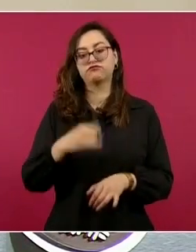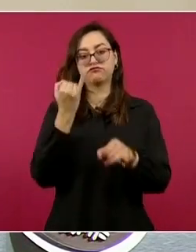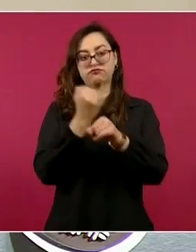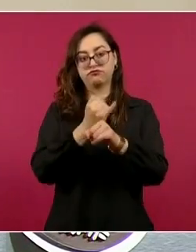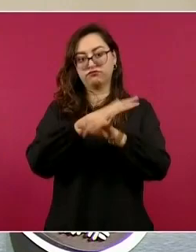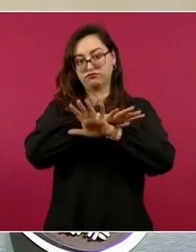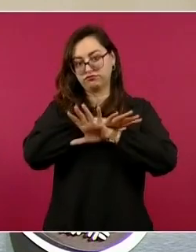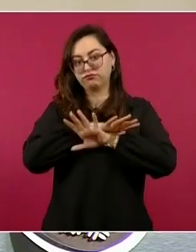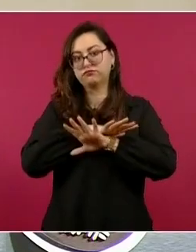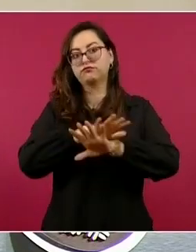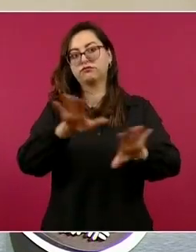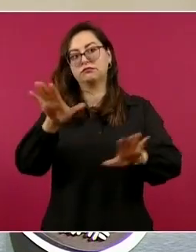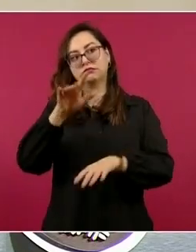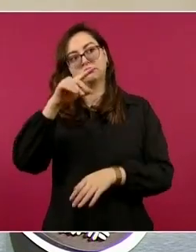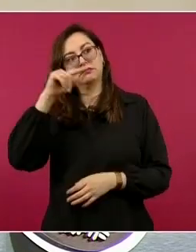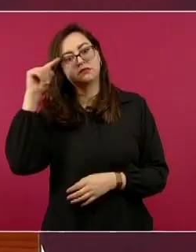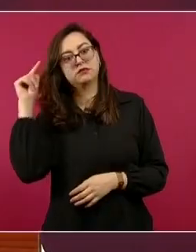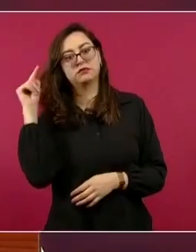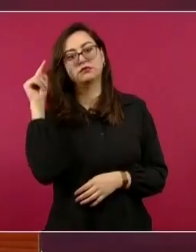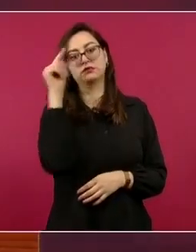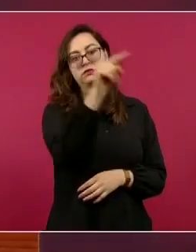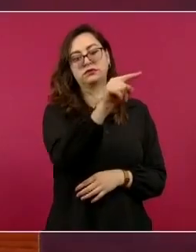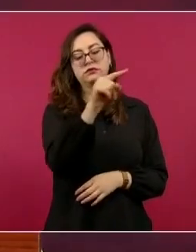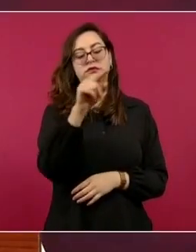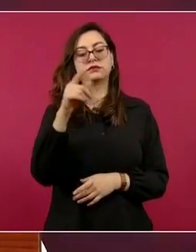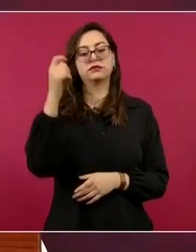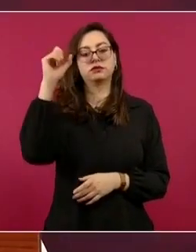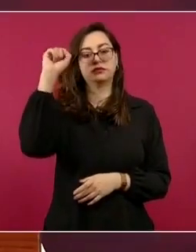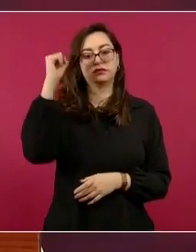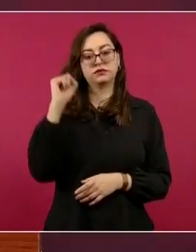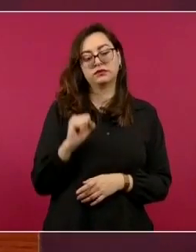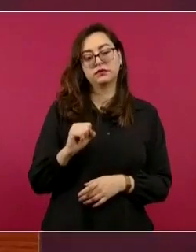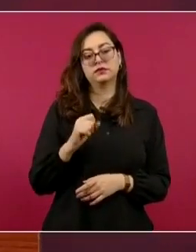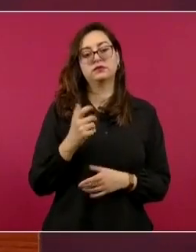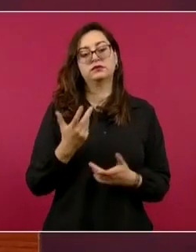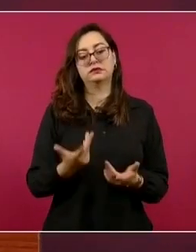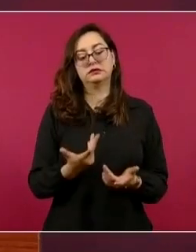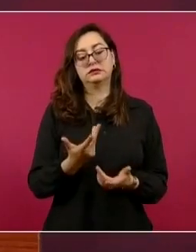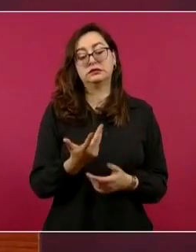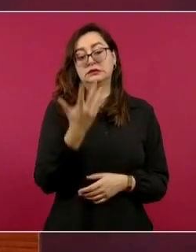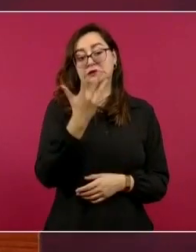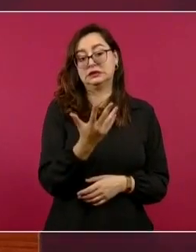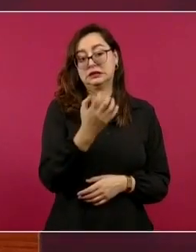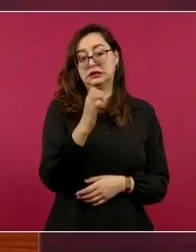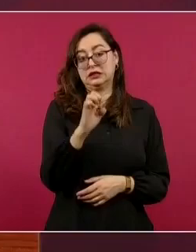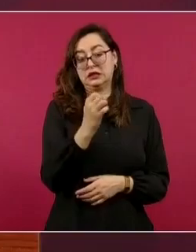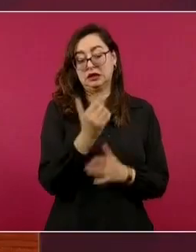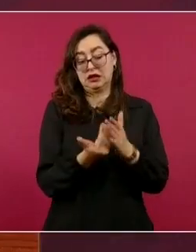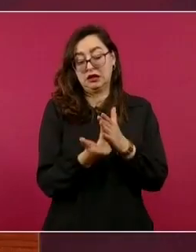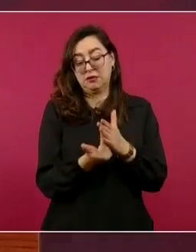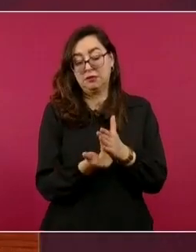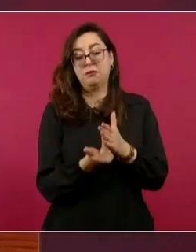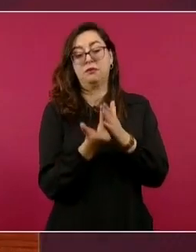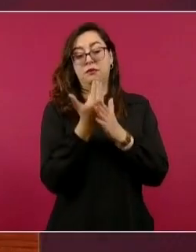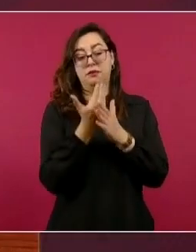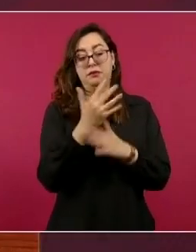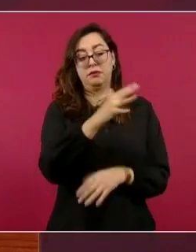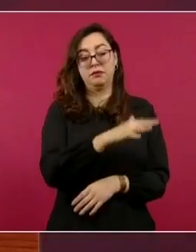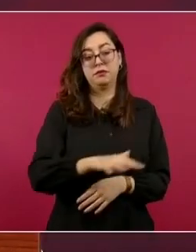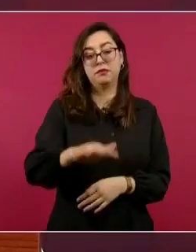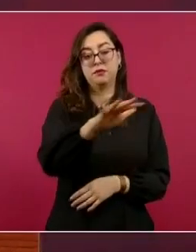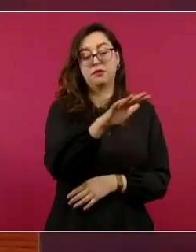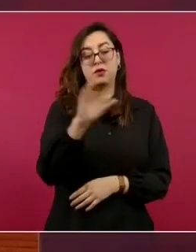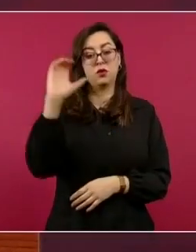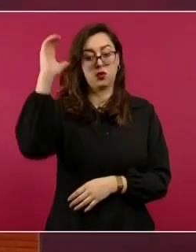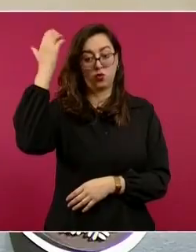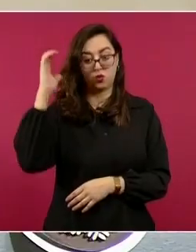acontecimientos ocurridos durante el operativo de la madrugada del 5 de enero en la ciudad de